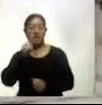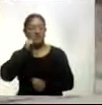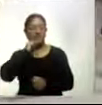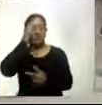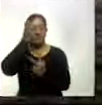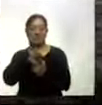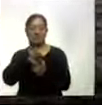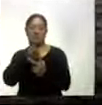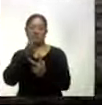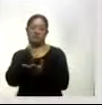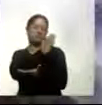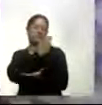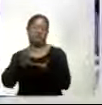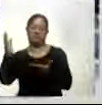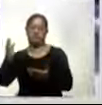territorio